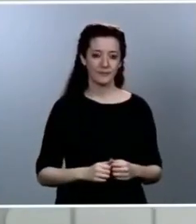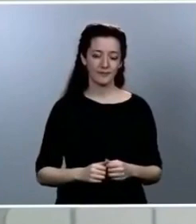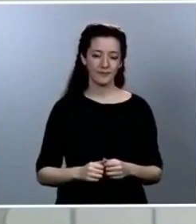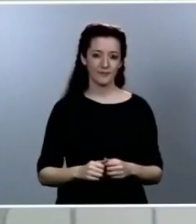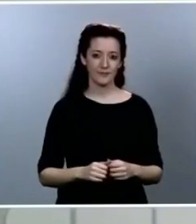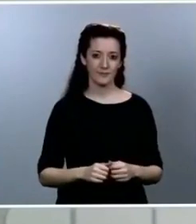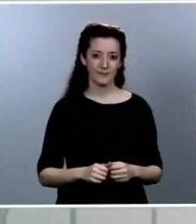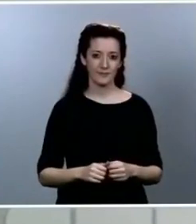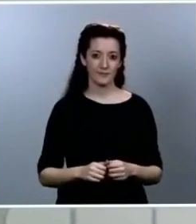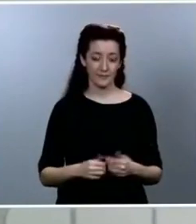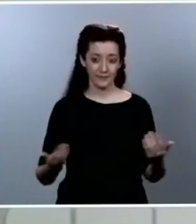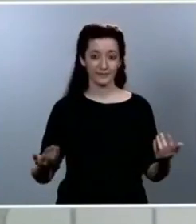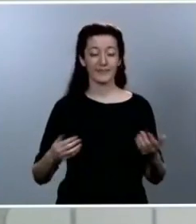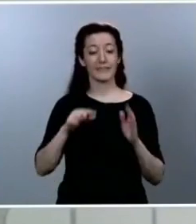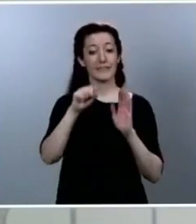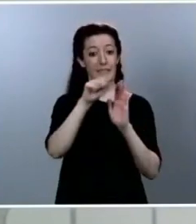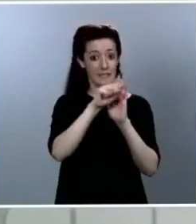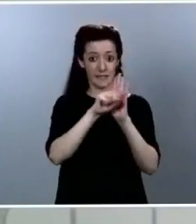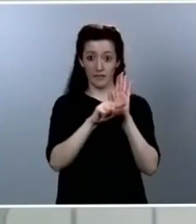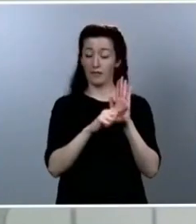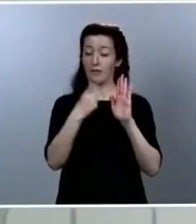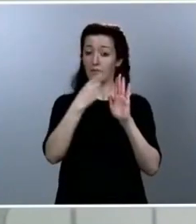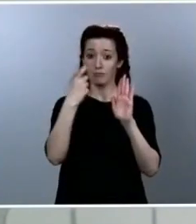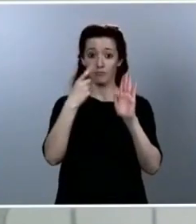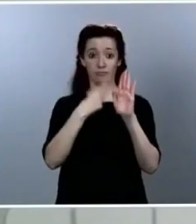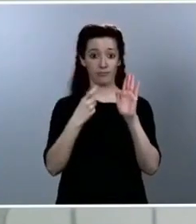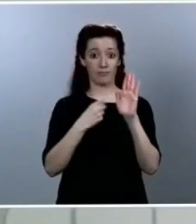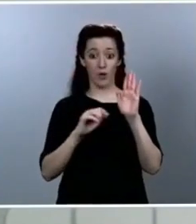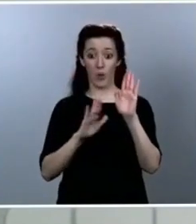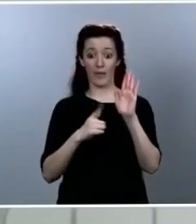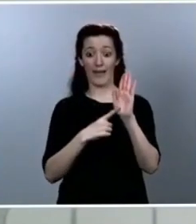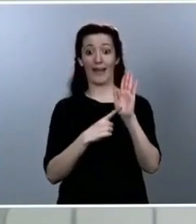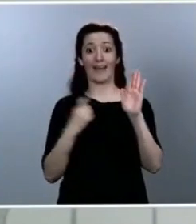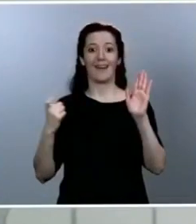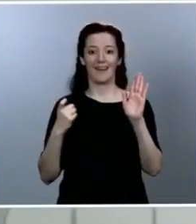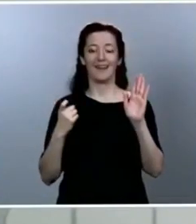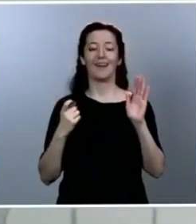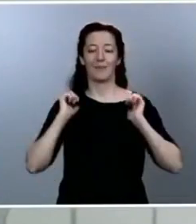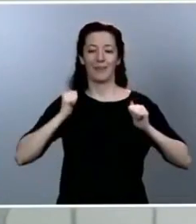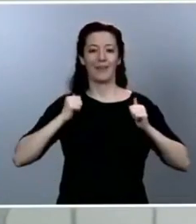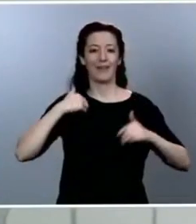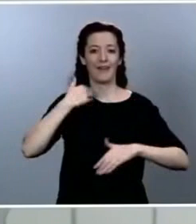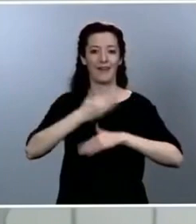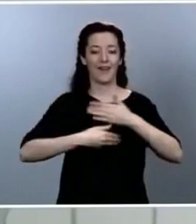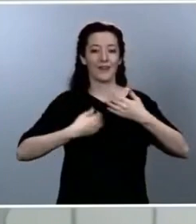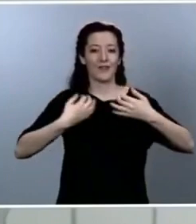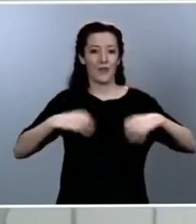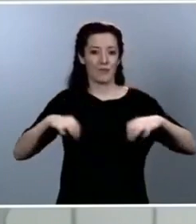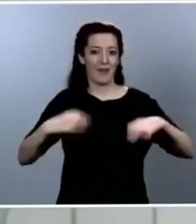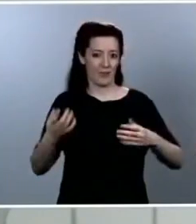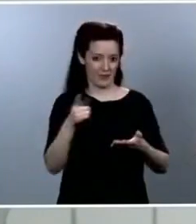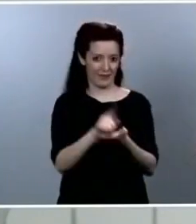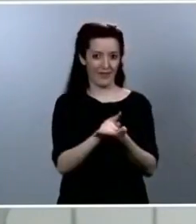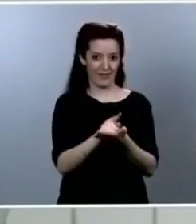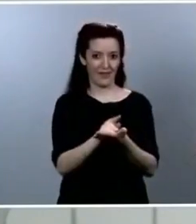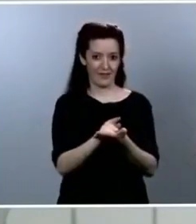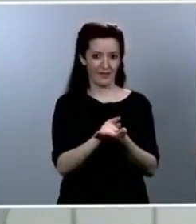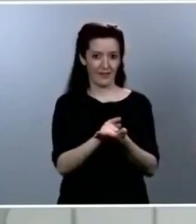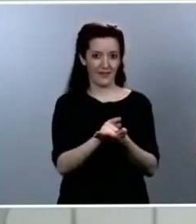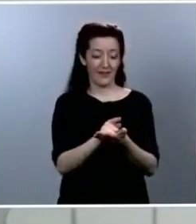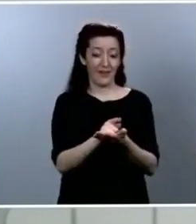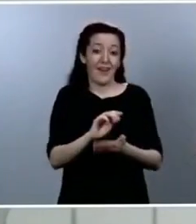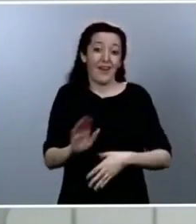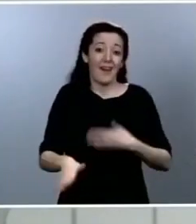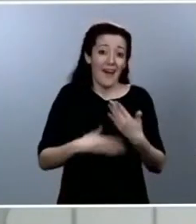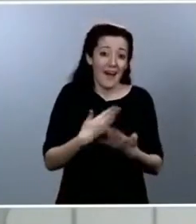normalidad a la cual me he referido en anteriores comparecencias que va a regir nuestras vidas hasta que dispongamos de un remedio terapéutico o también de una